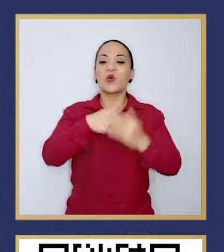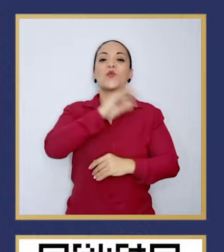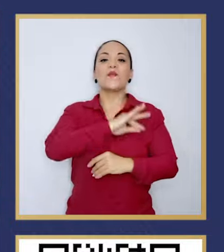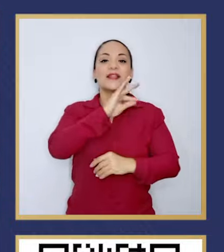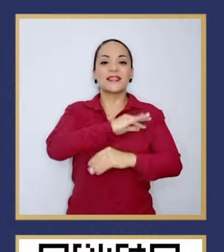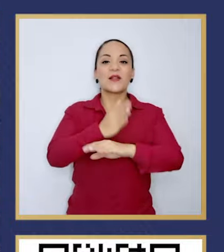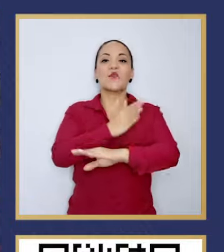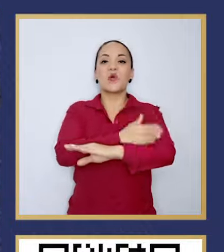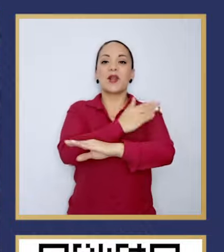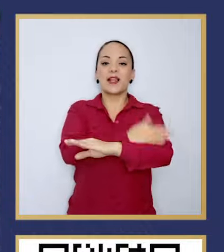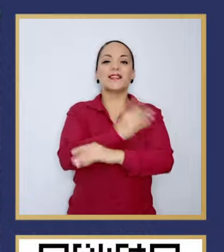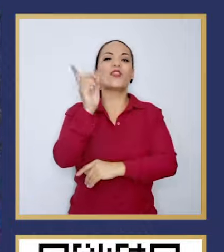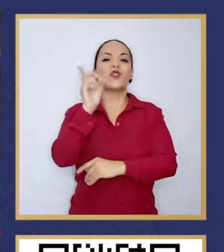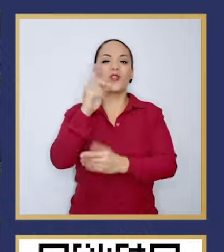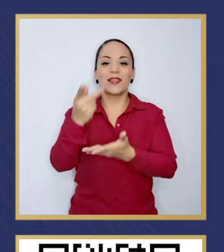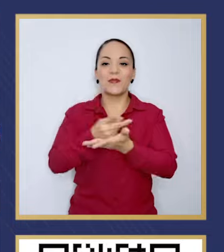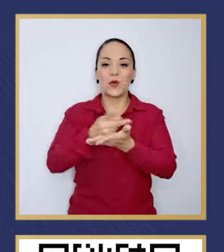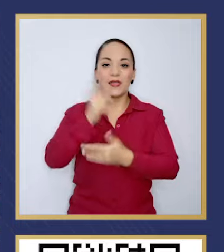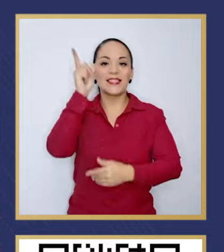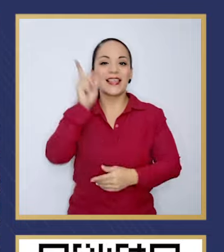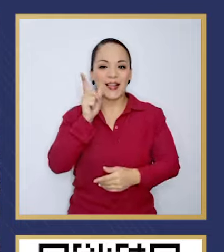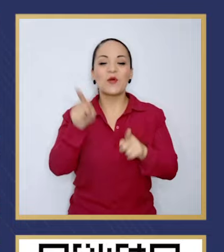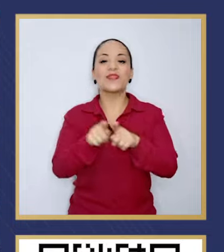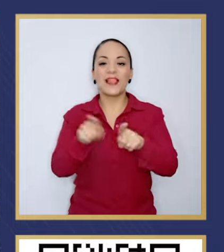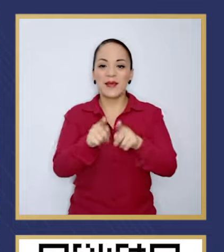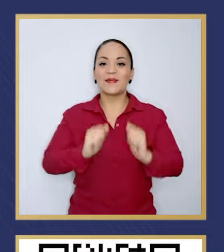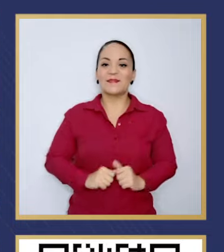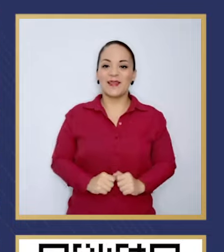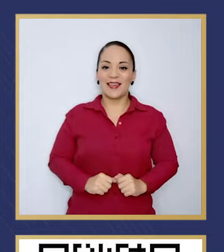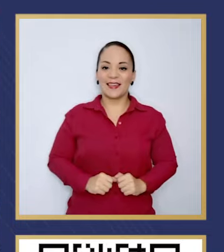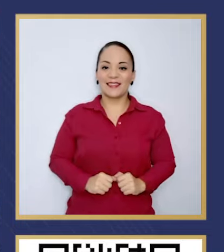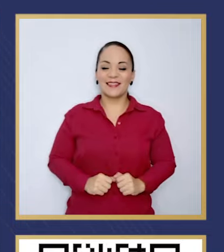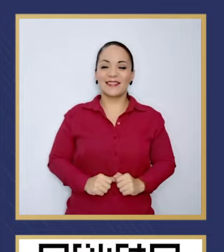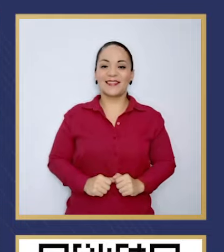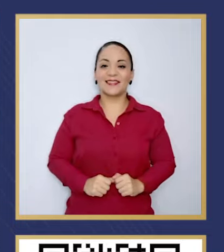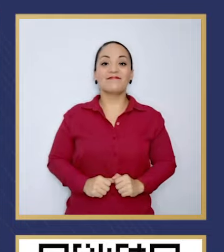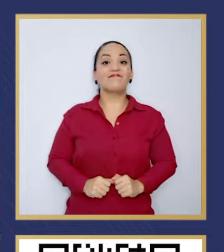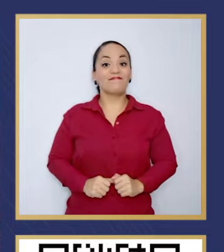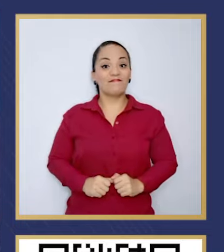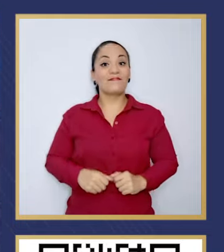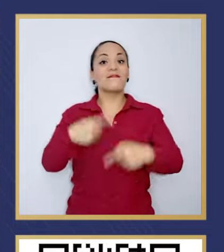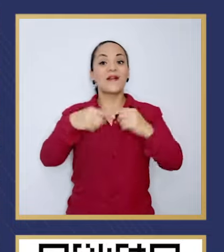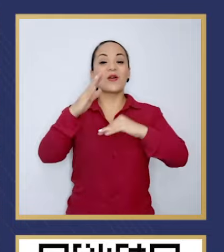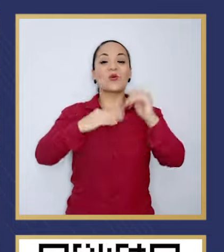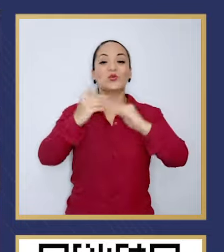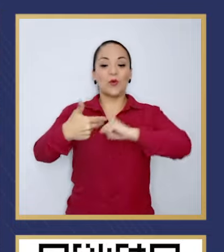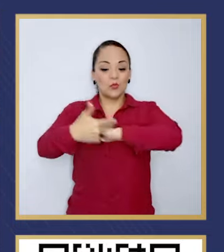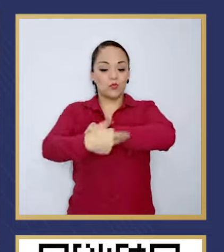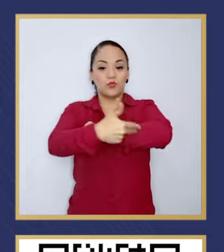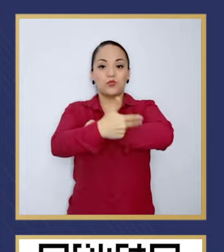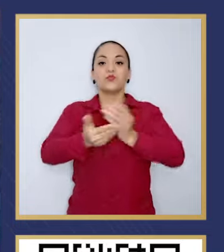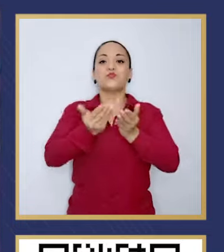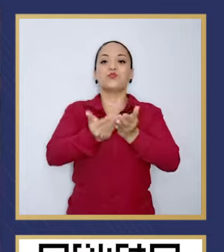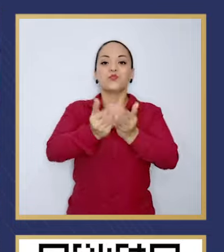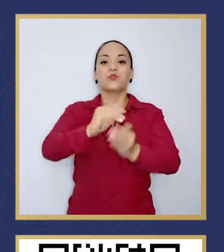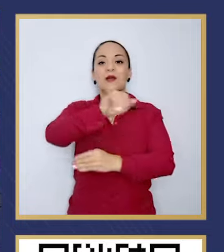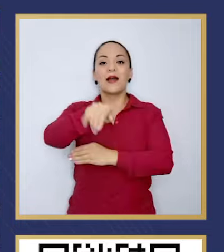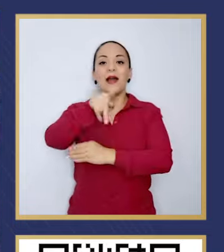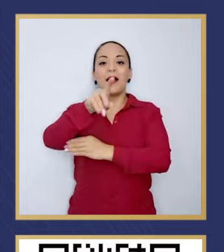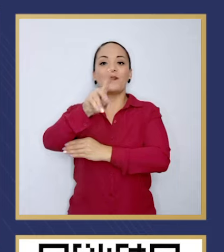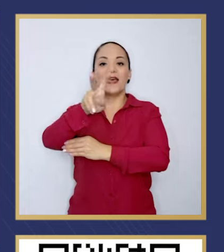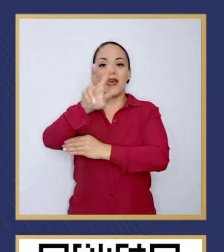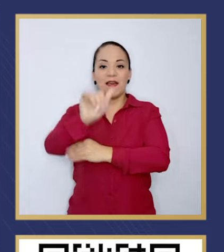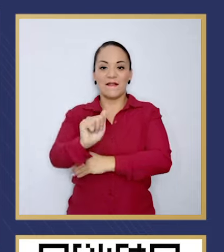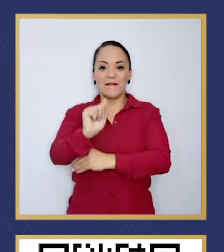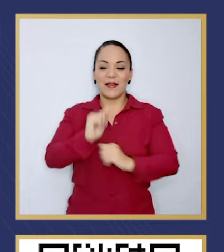bienestar y progreso para la provincia de Limón que traerá la marina en el puerto alemán de Javdeba.